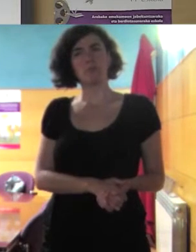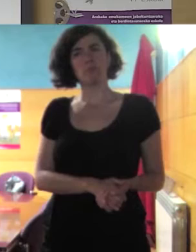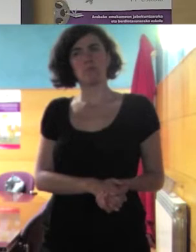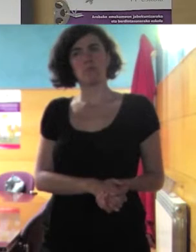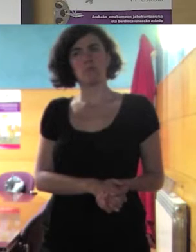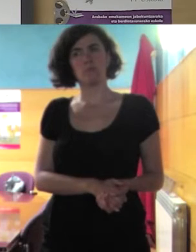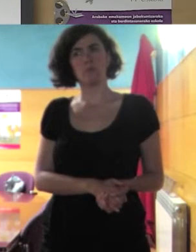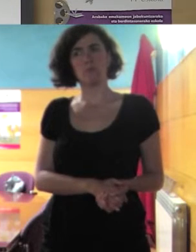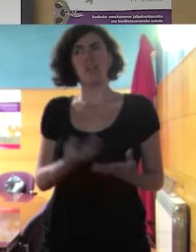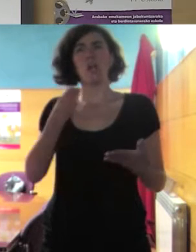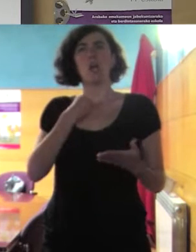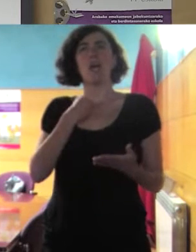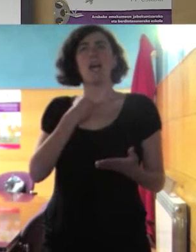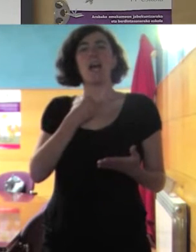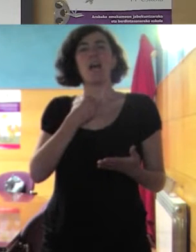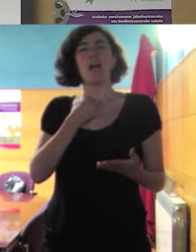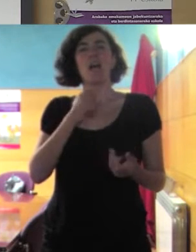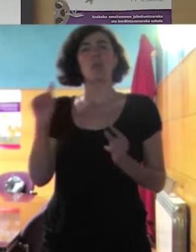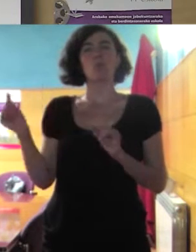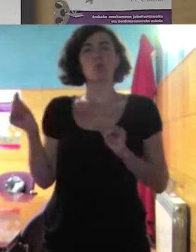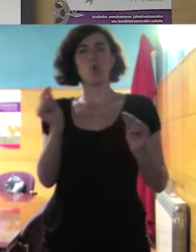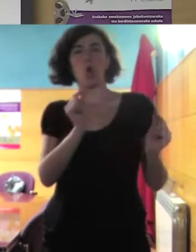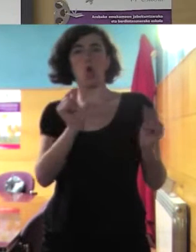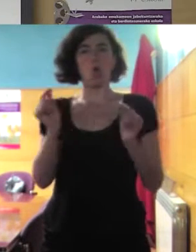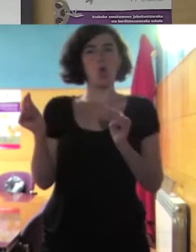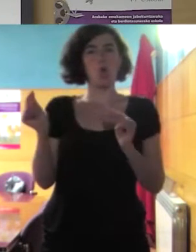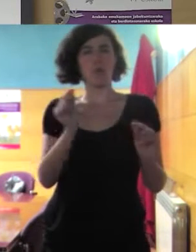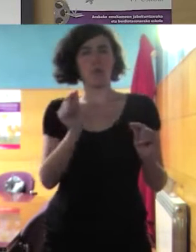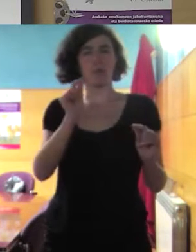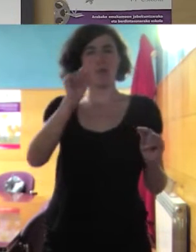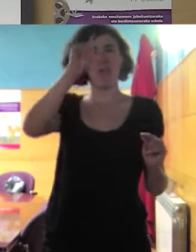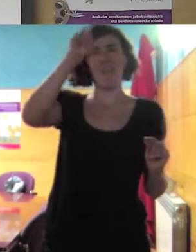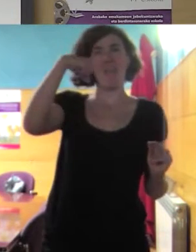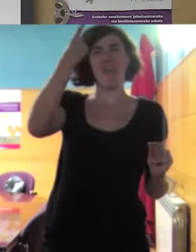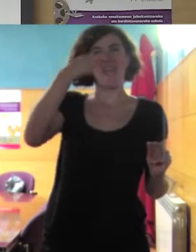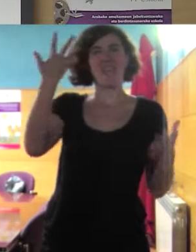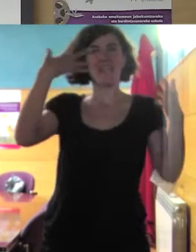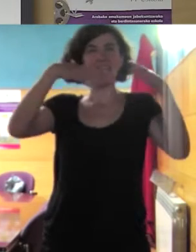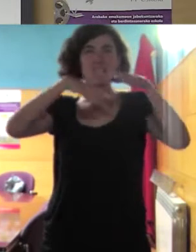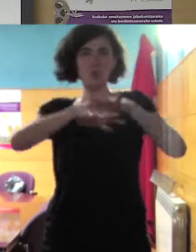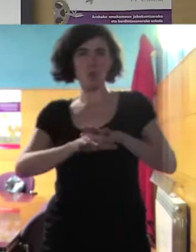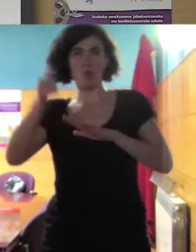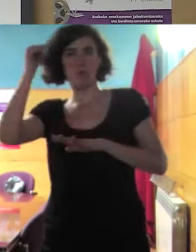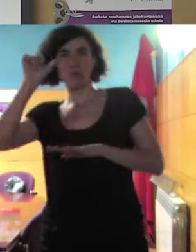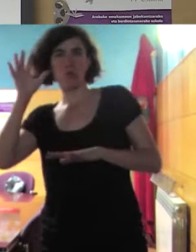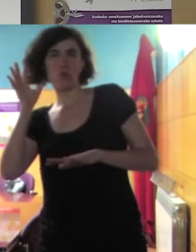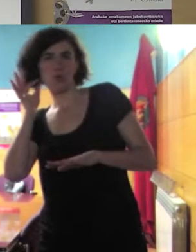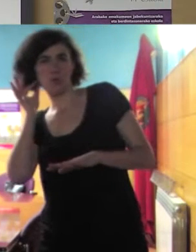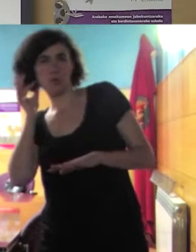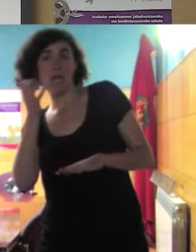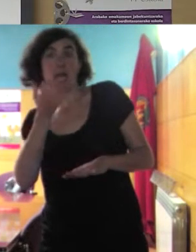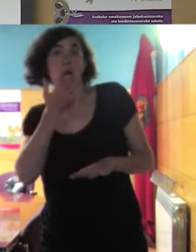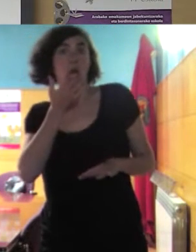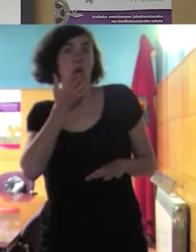tengo subrayado cuando tenemos un conflicto en el que se mezcla lo intercultural y lo que tiene que ver con el género porque esta familia sí estaba